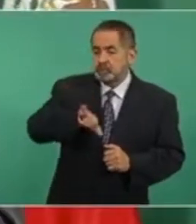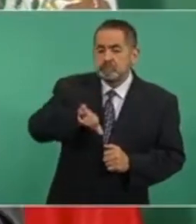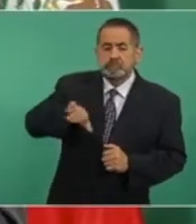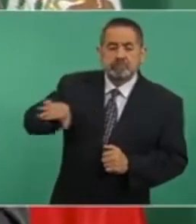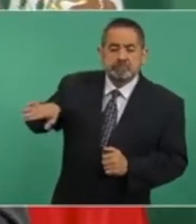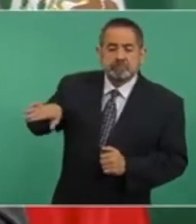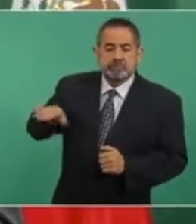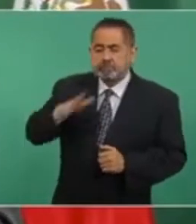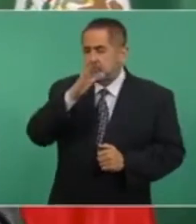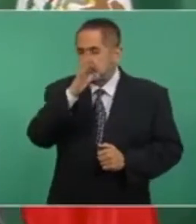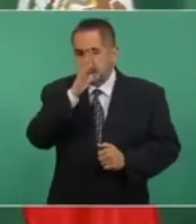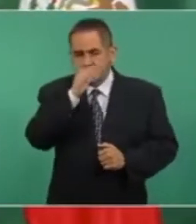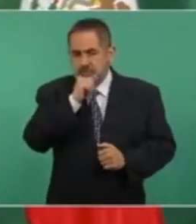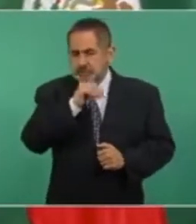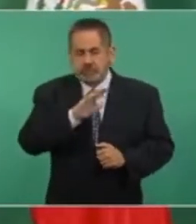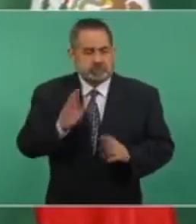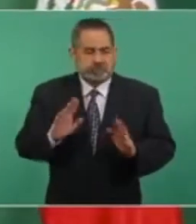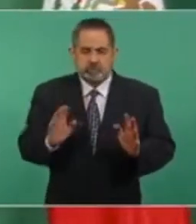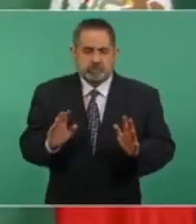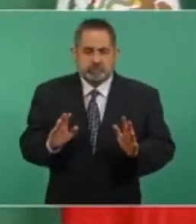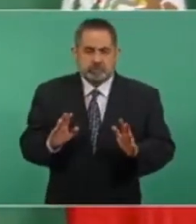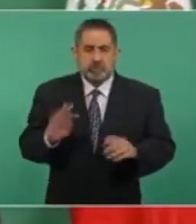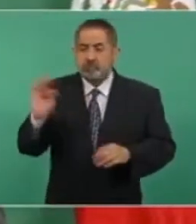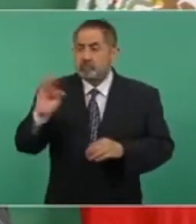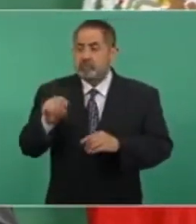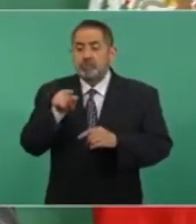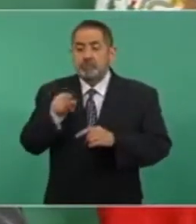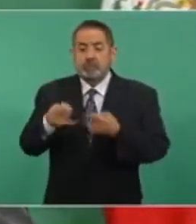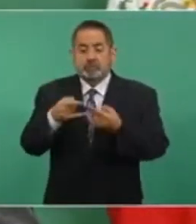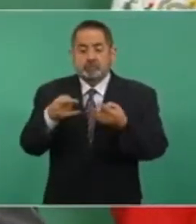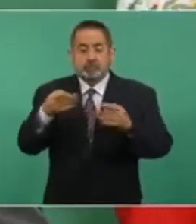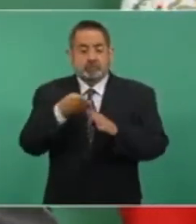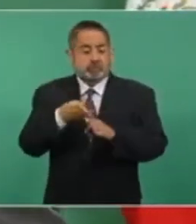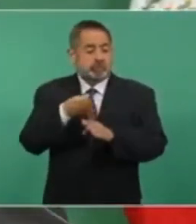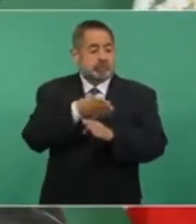solo que tenga antecedentes penales,